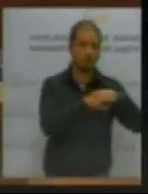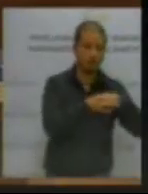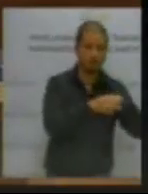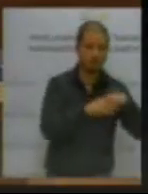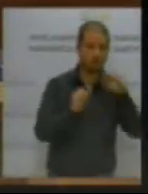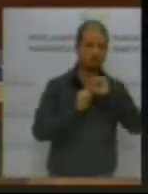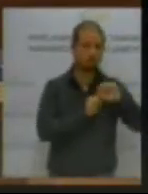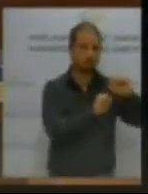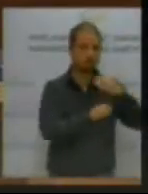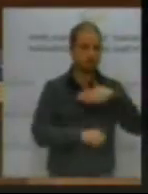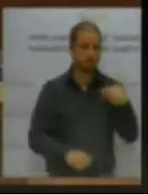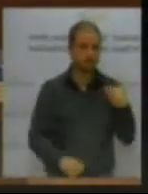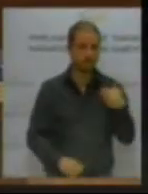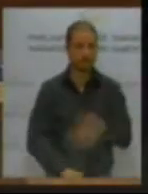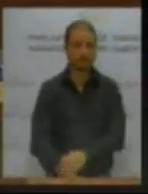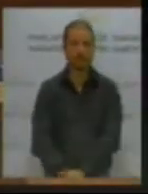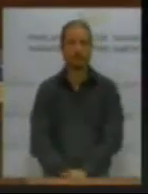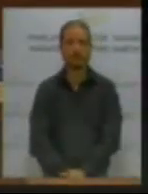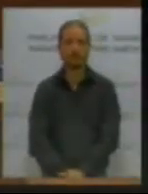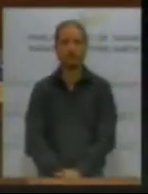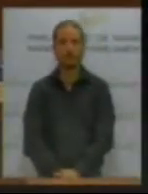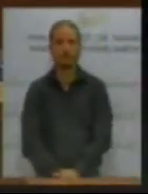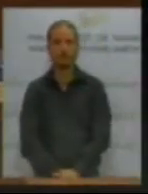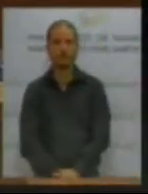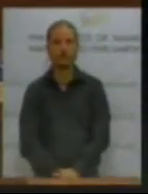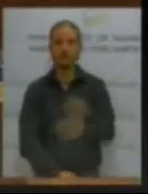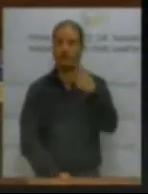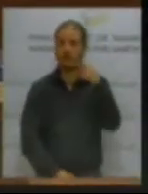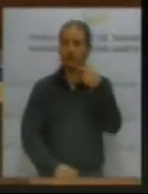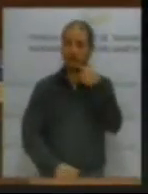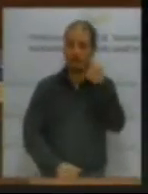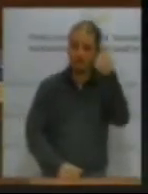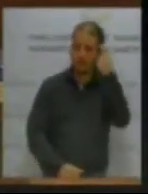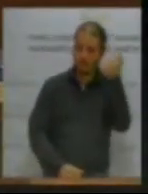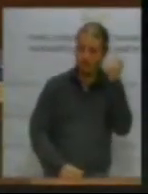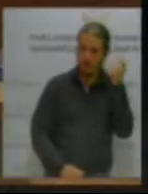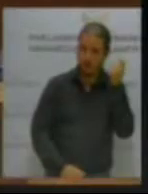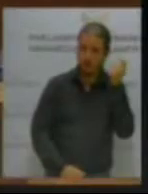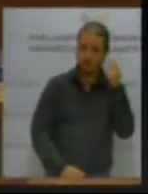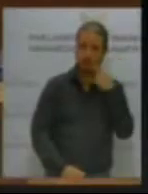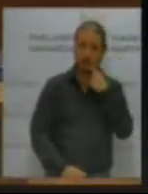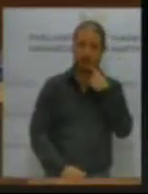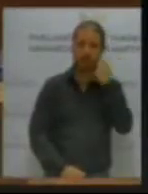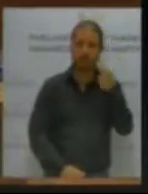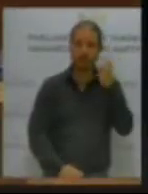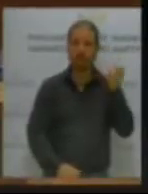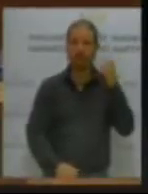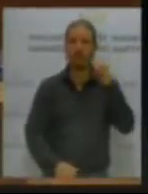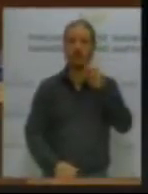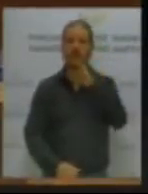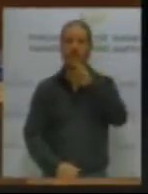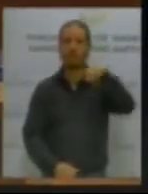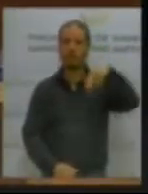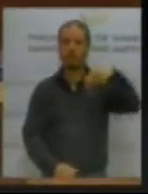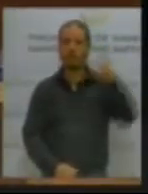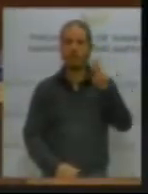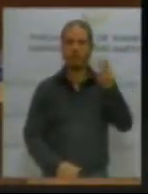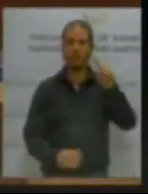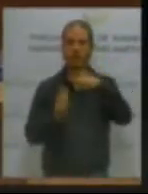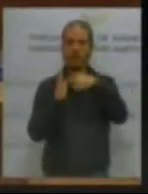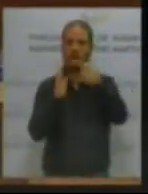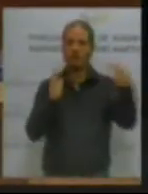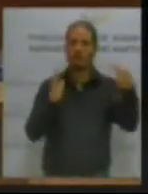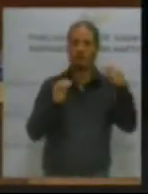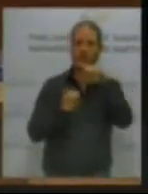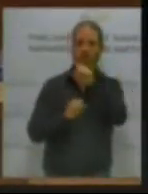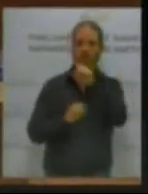debo recordarle que cuando el PNV llega a Guipúzcoa, ¿qué hace? Pone